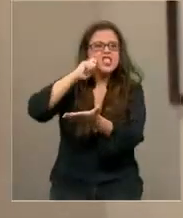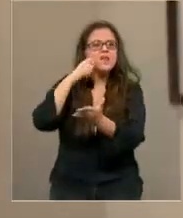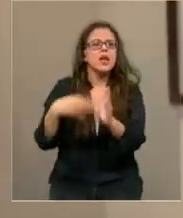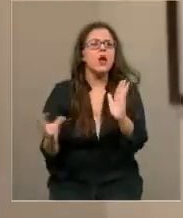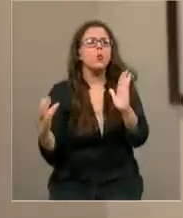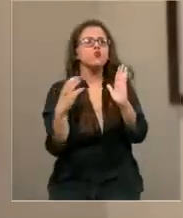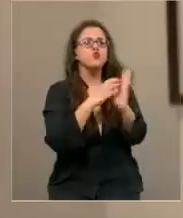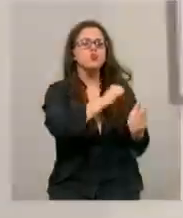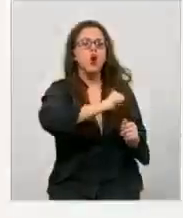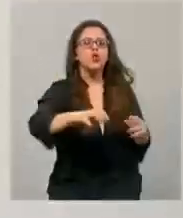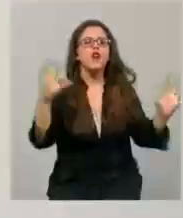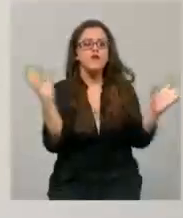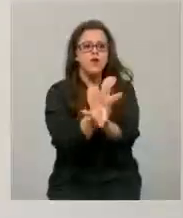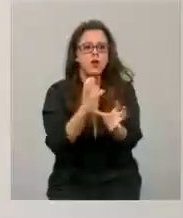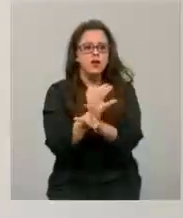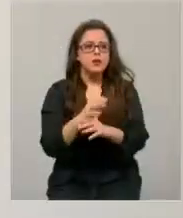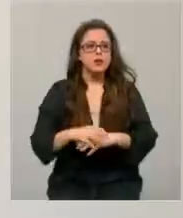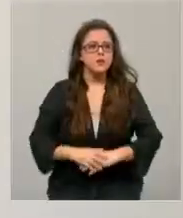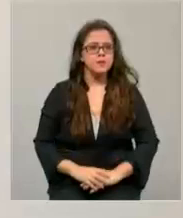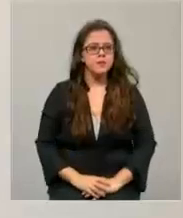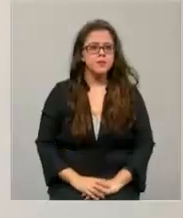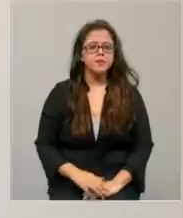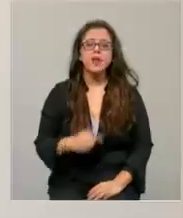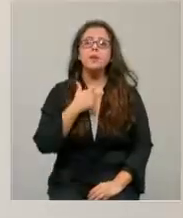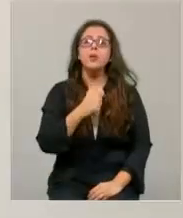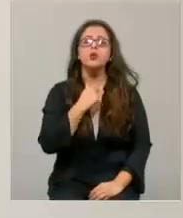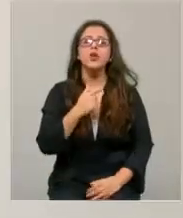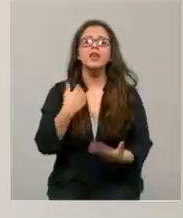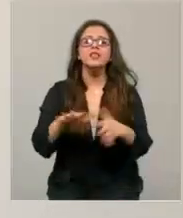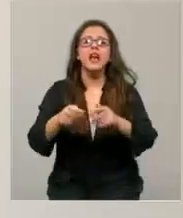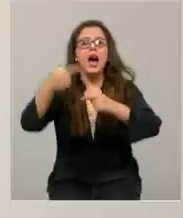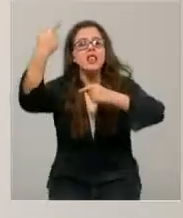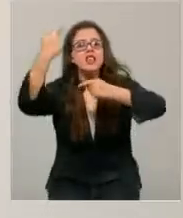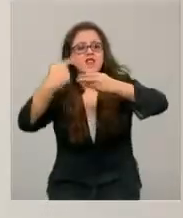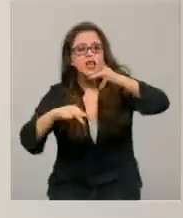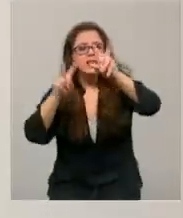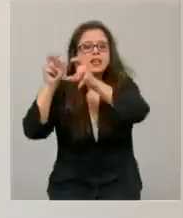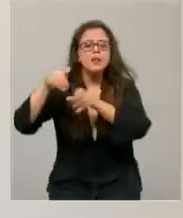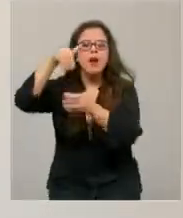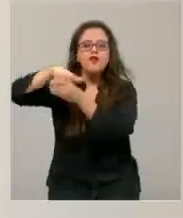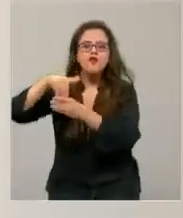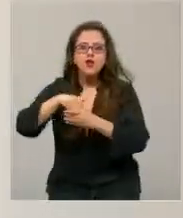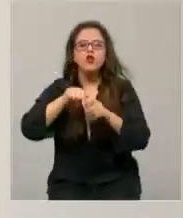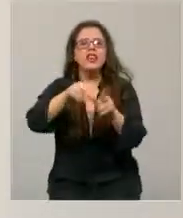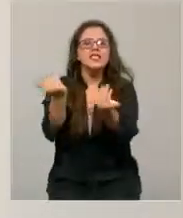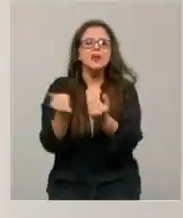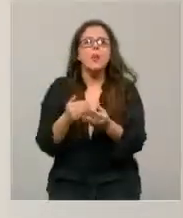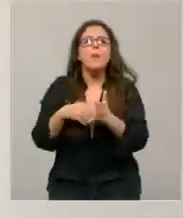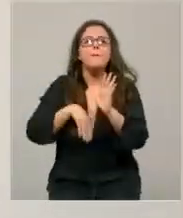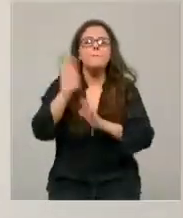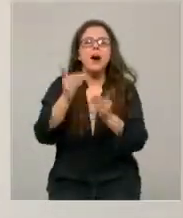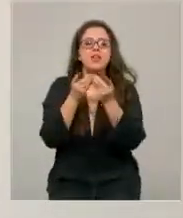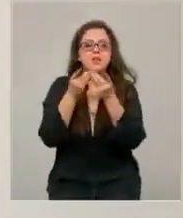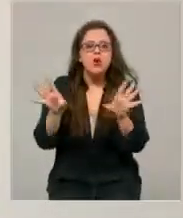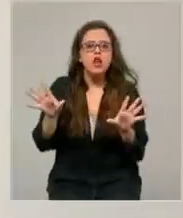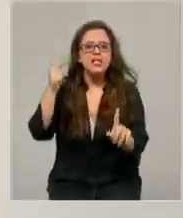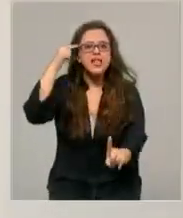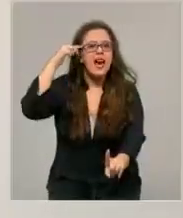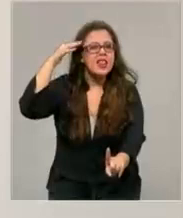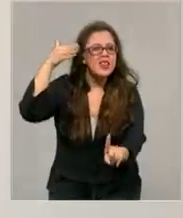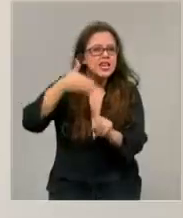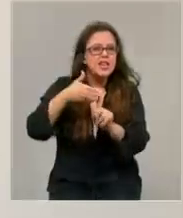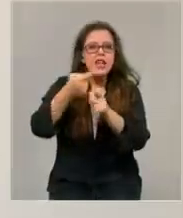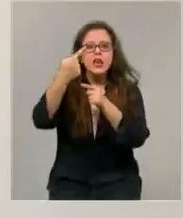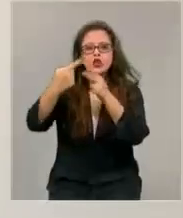contra la violencia. Me gustaría que se plebiscitaran otras cosas en Chile, donde necesitamos más democracia directa, en otras